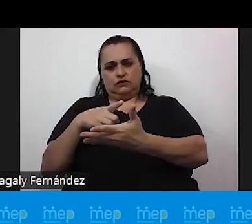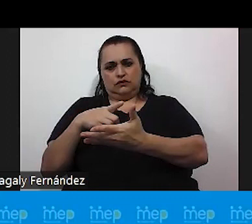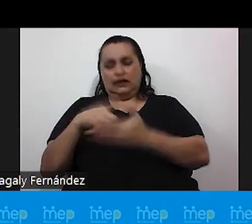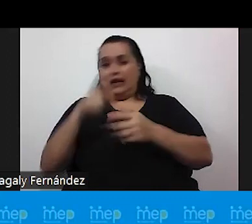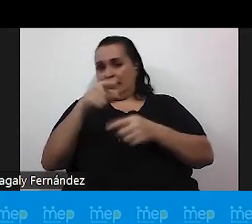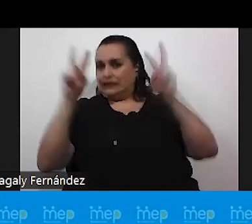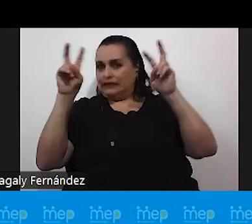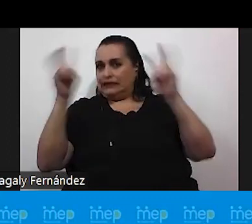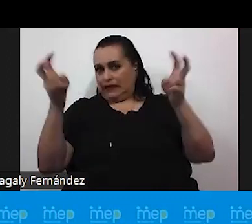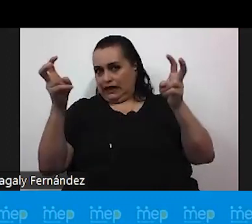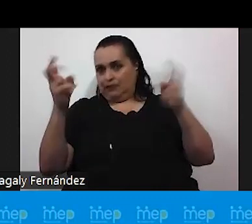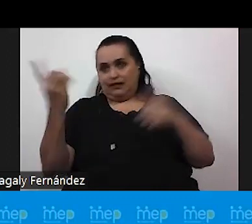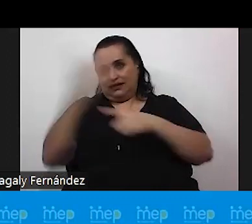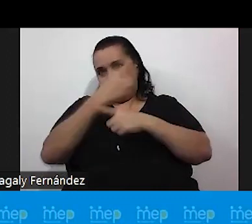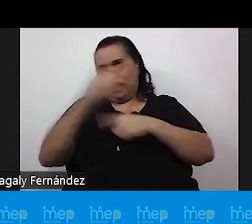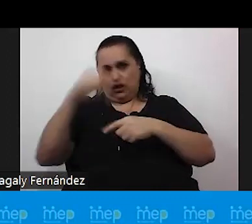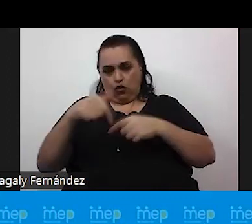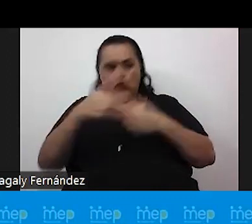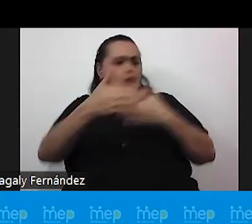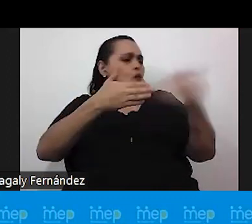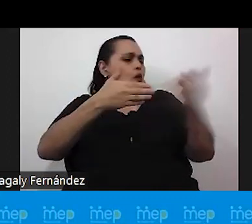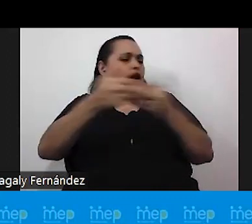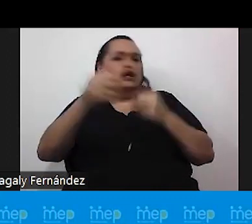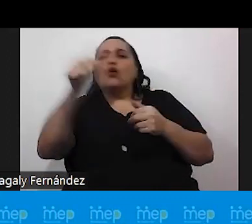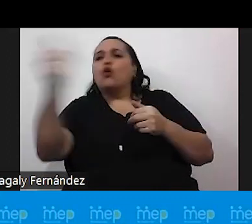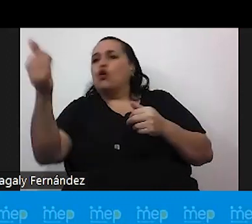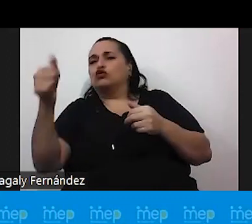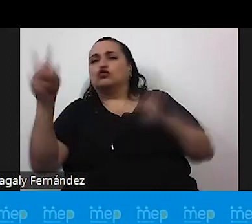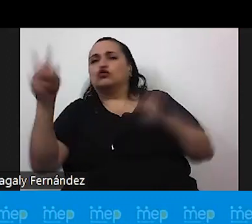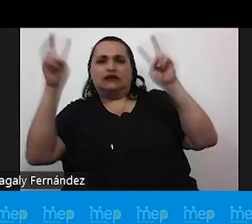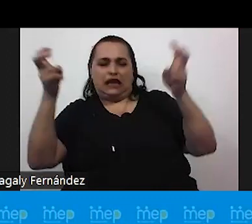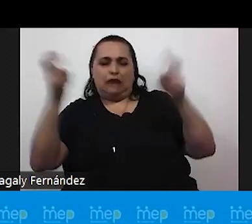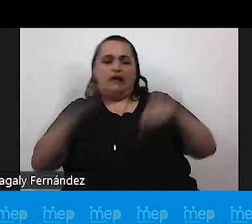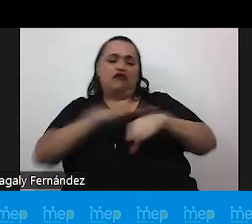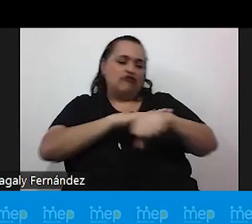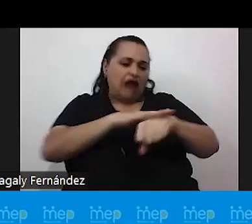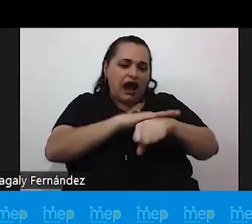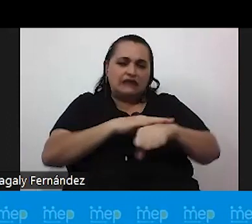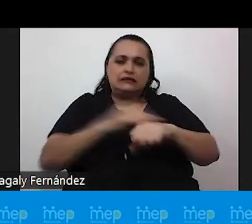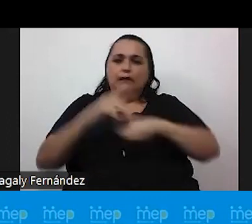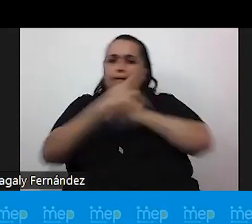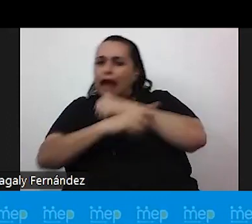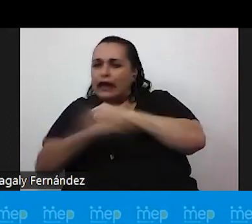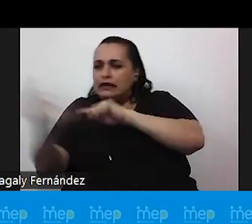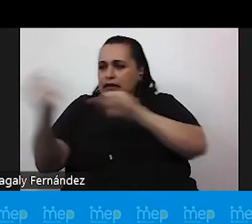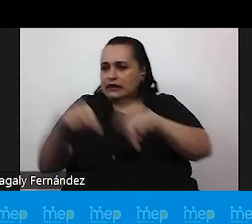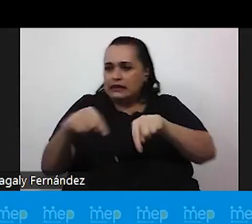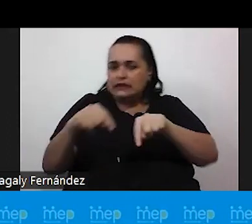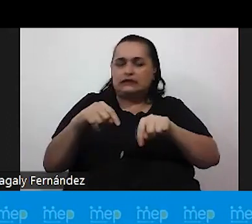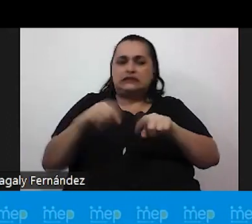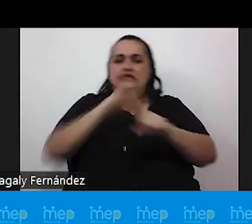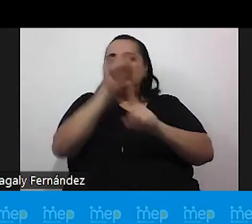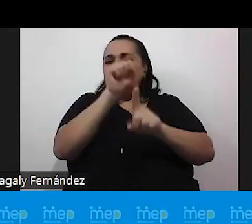tema que es el que tenemos el día de hoy sino de cualquiera por ejemplo raza etnia situación